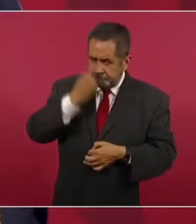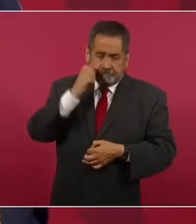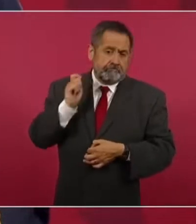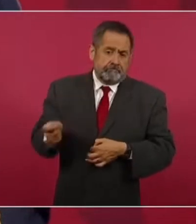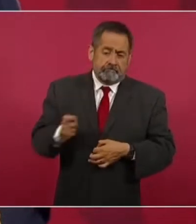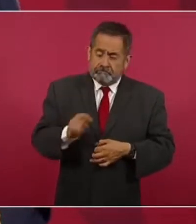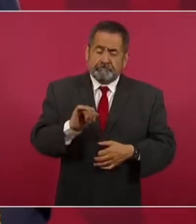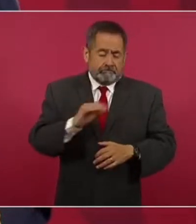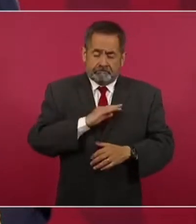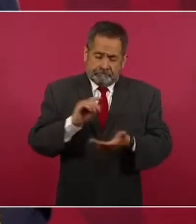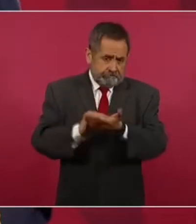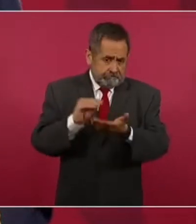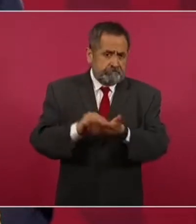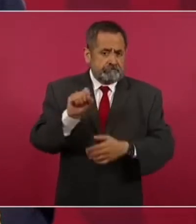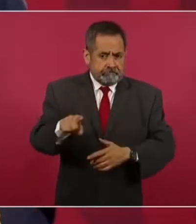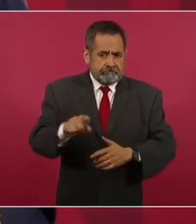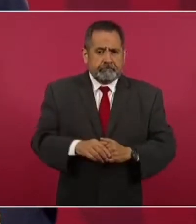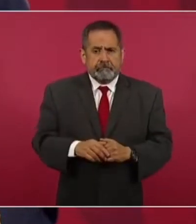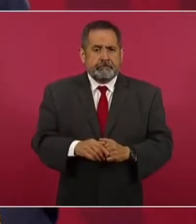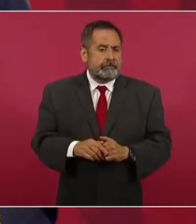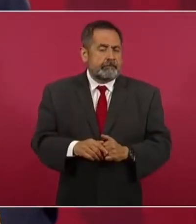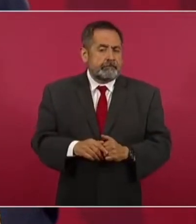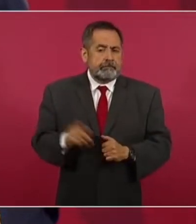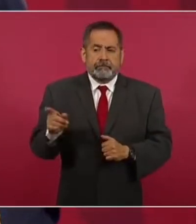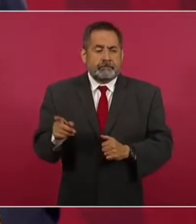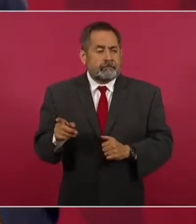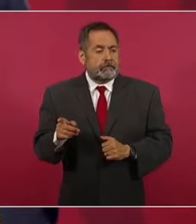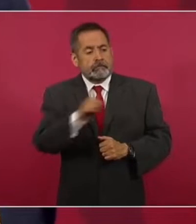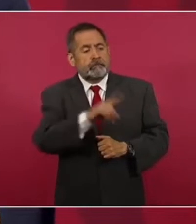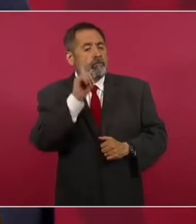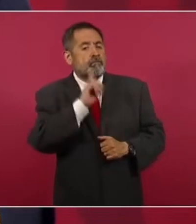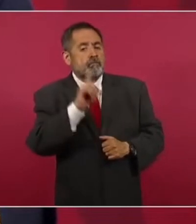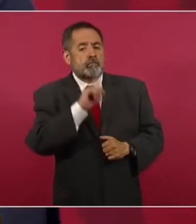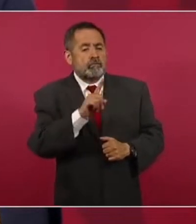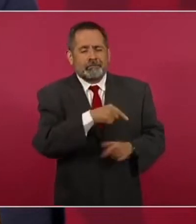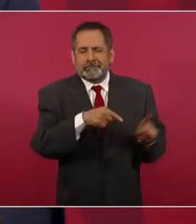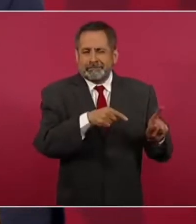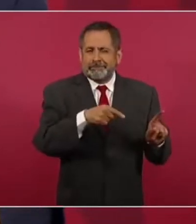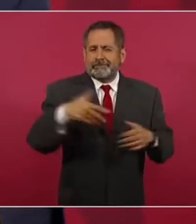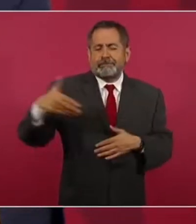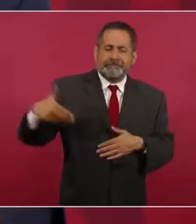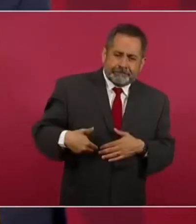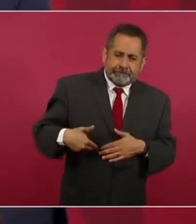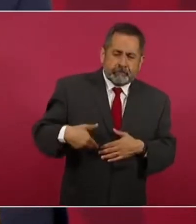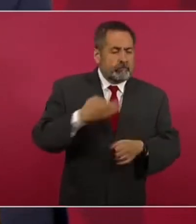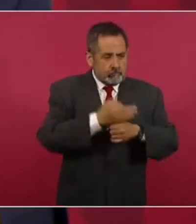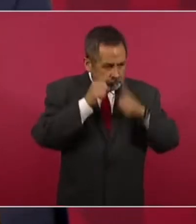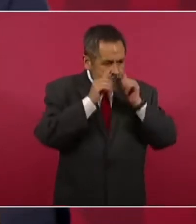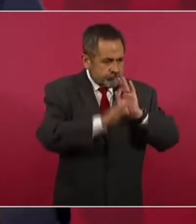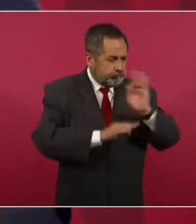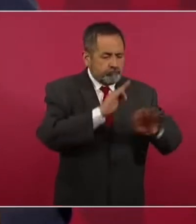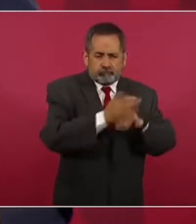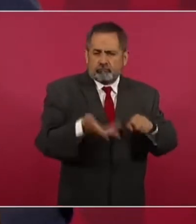Y la joven herida está siendo atendida y vamos